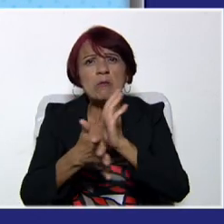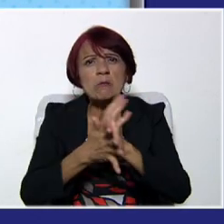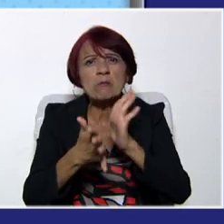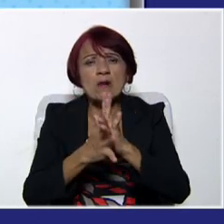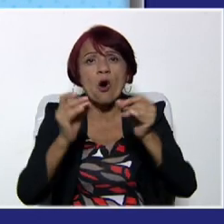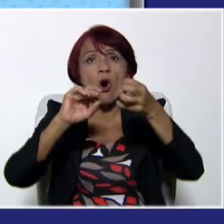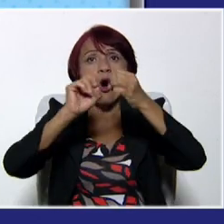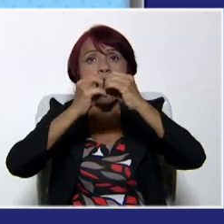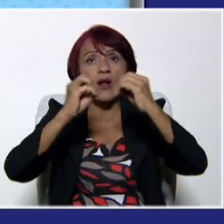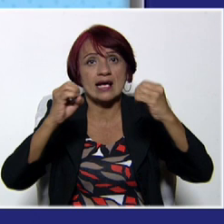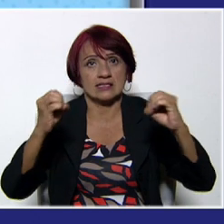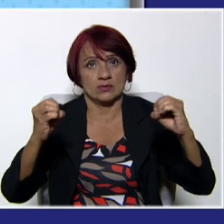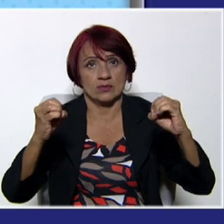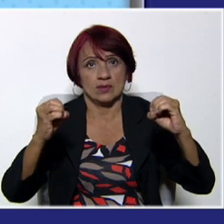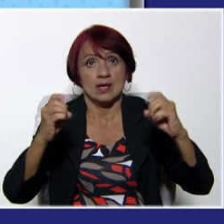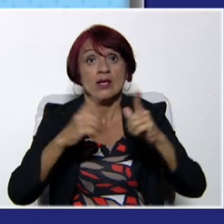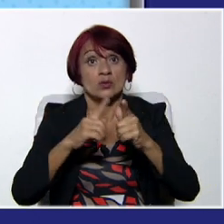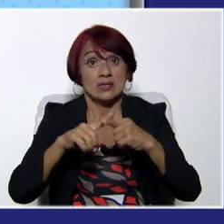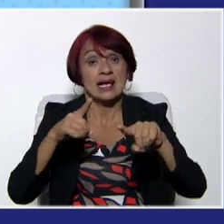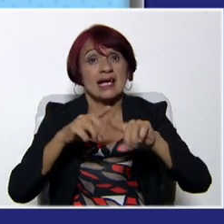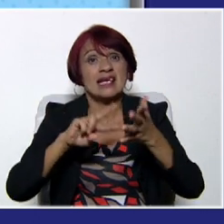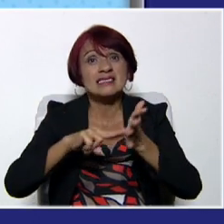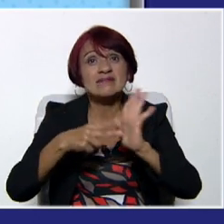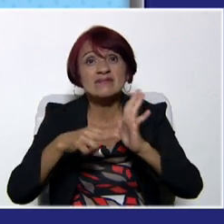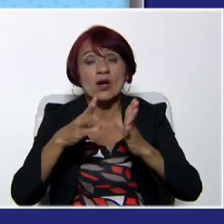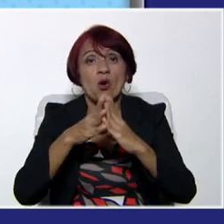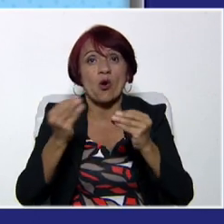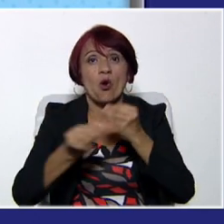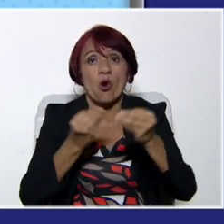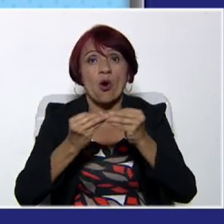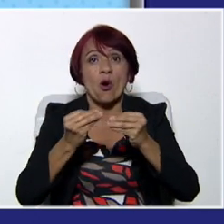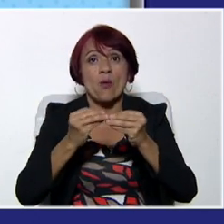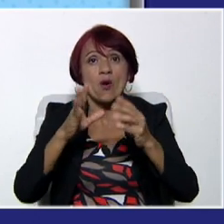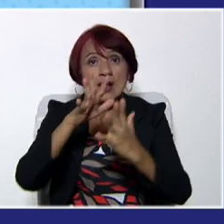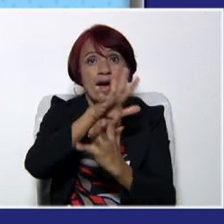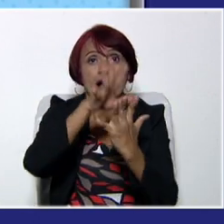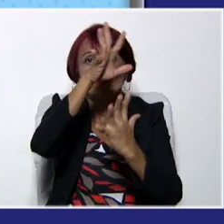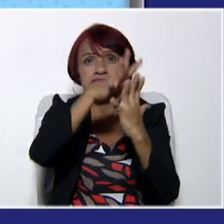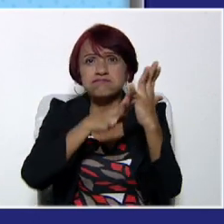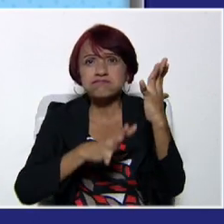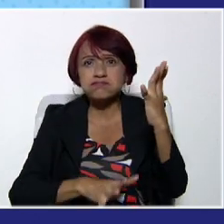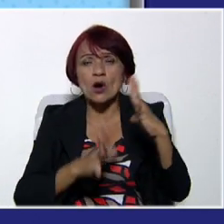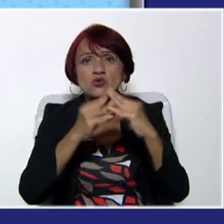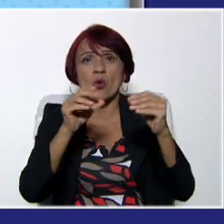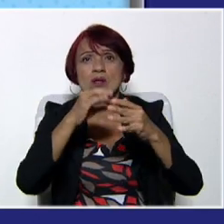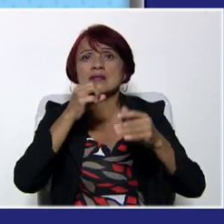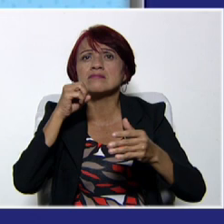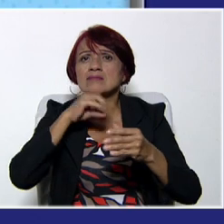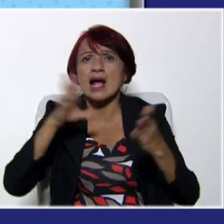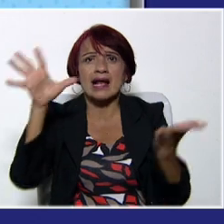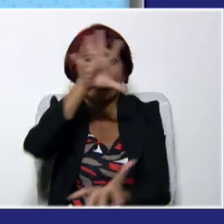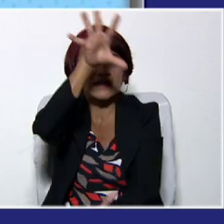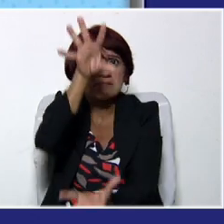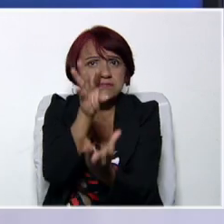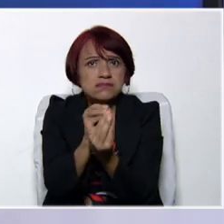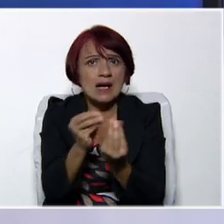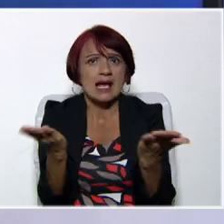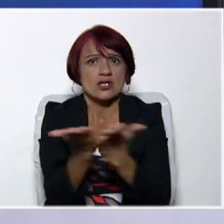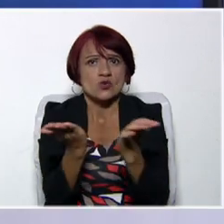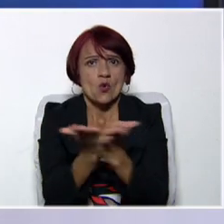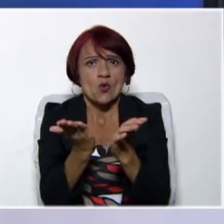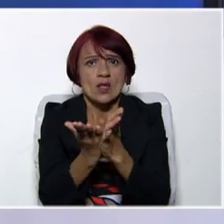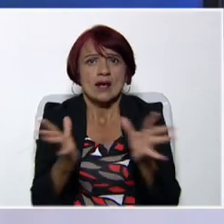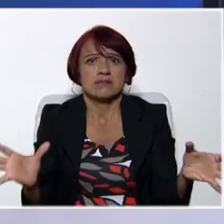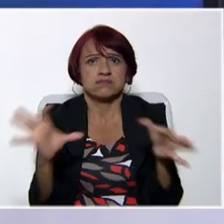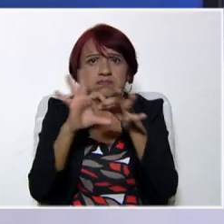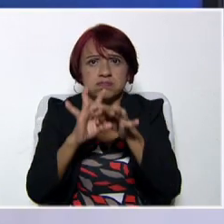saber qué es la sintaxis, qué es la que se encarga, la parte de la gramática que se encarga de estudiar cómo se combinan